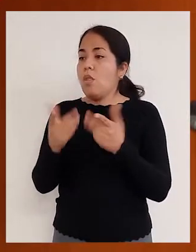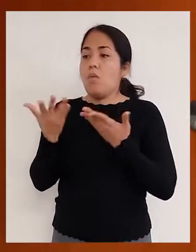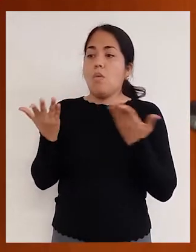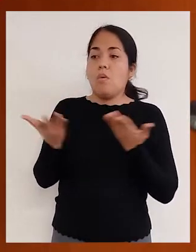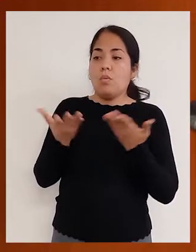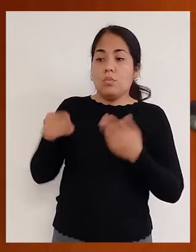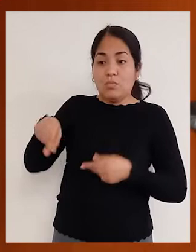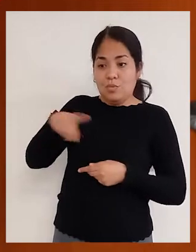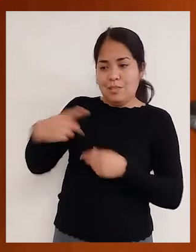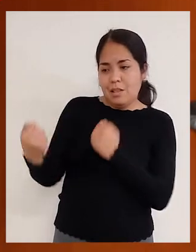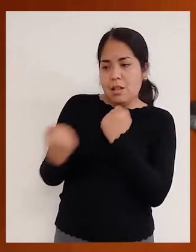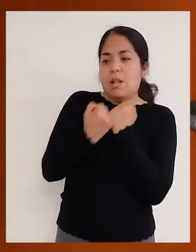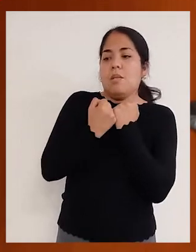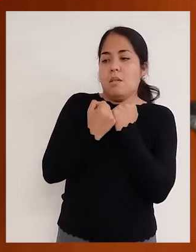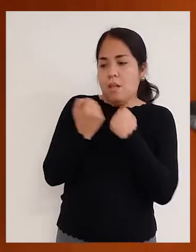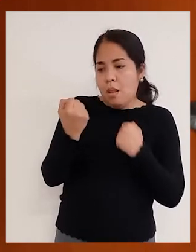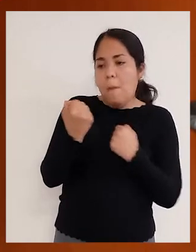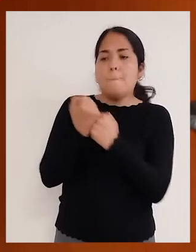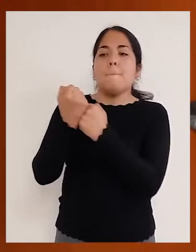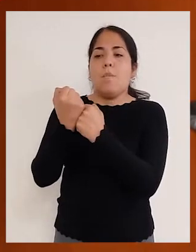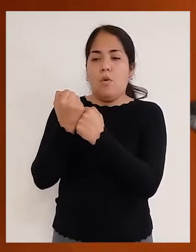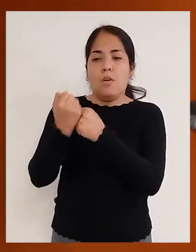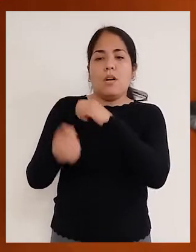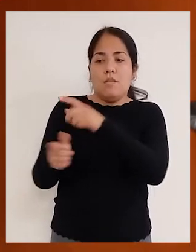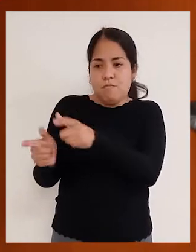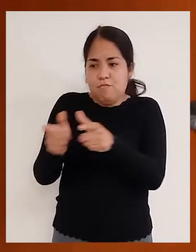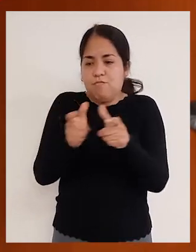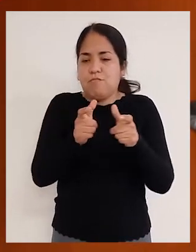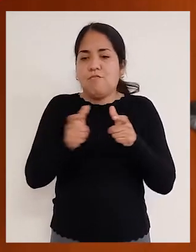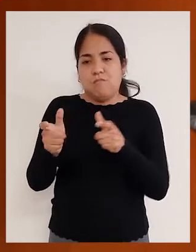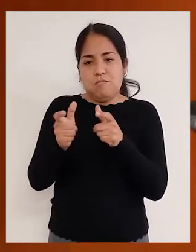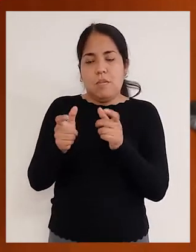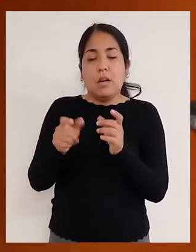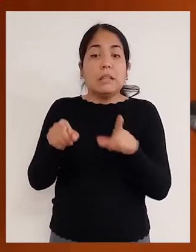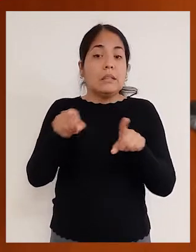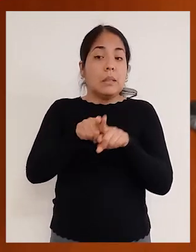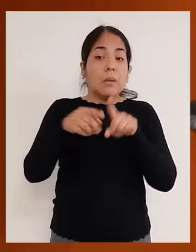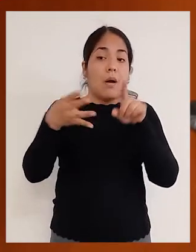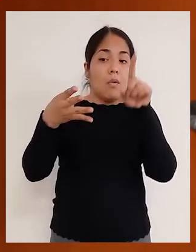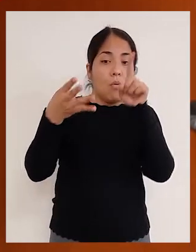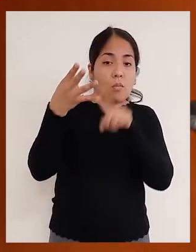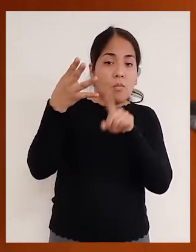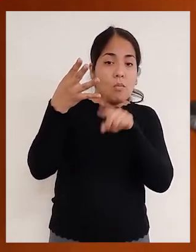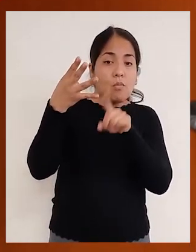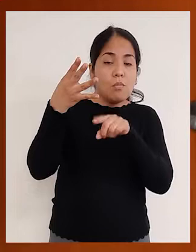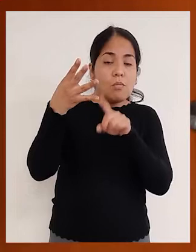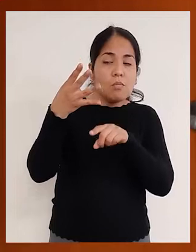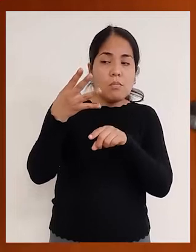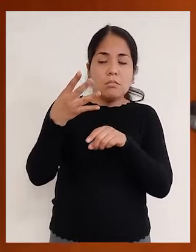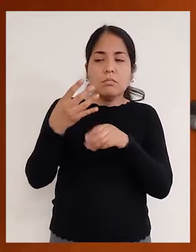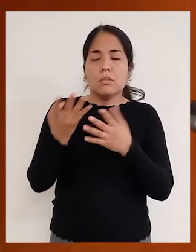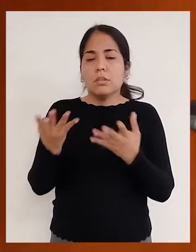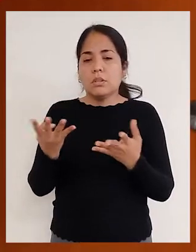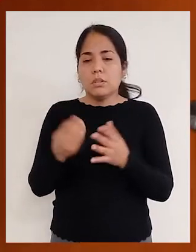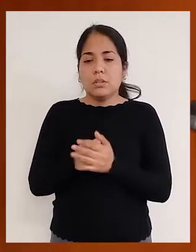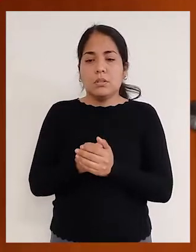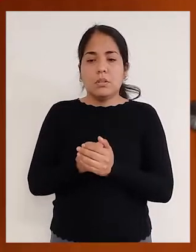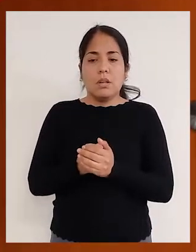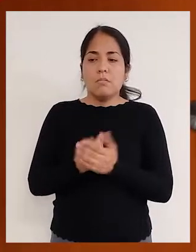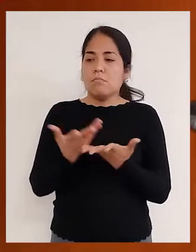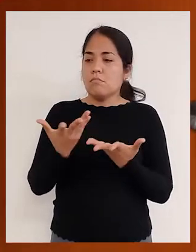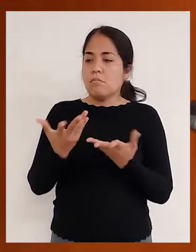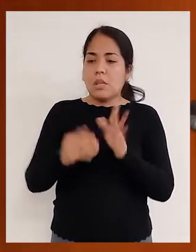espacios en los que nos pueden apoyar para fortalecer nuestro rol de fiscalización. Y por último, tenemos también un